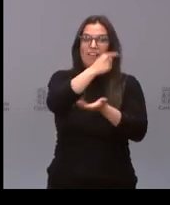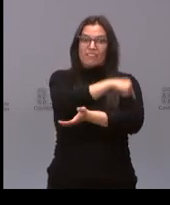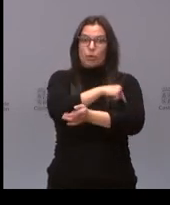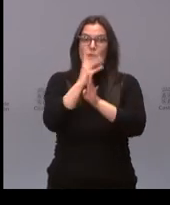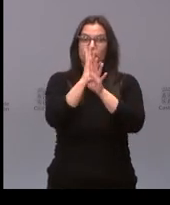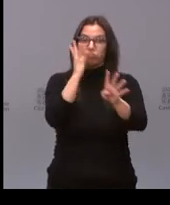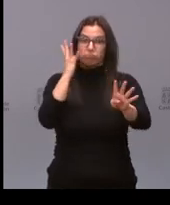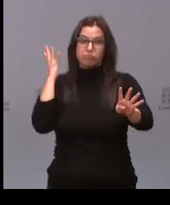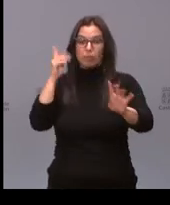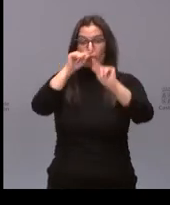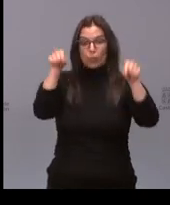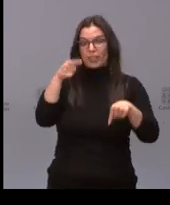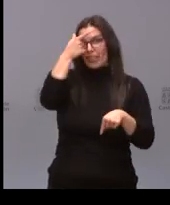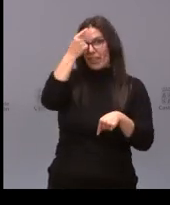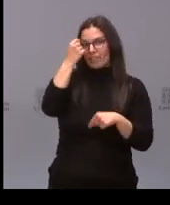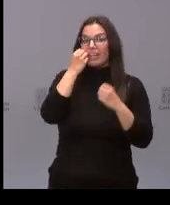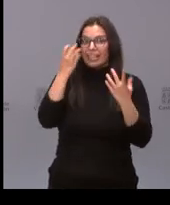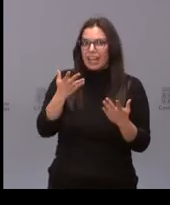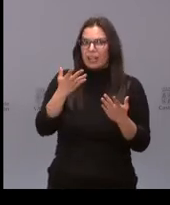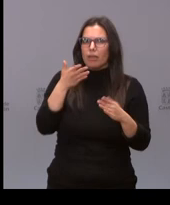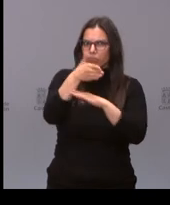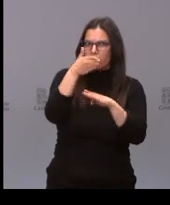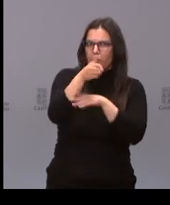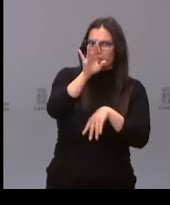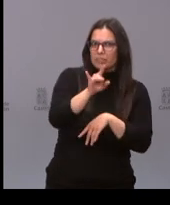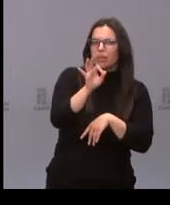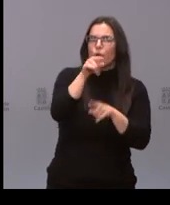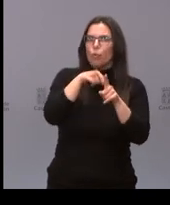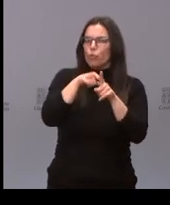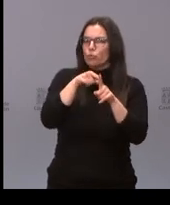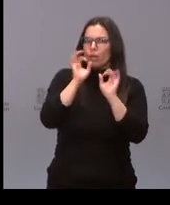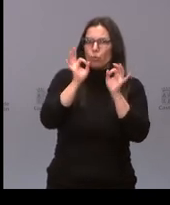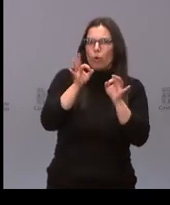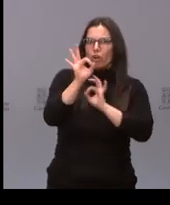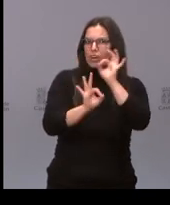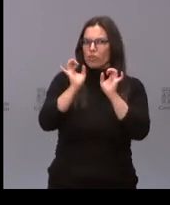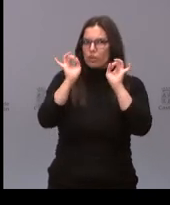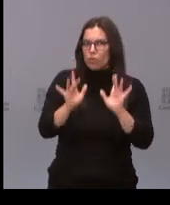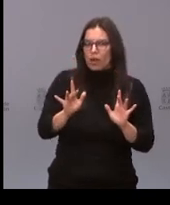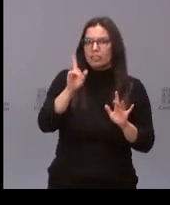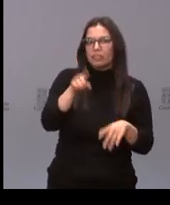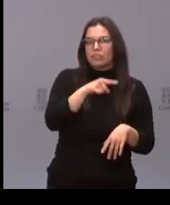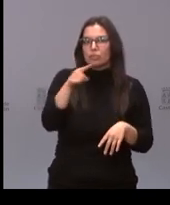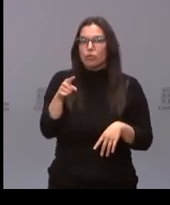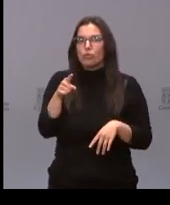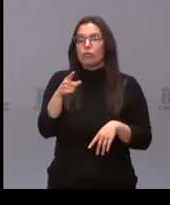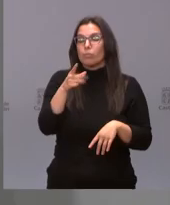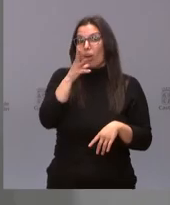habido en la provincia. si su intención es seguir utilizándolos, ya que de momento no hay nuevas citas y de qué dependería.